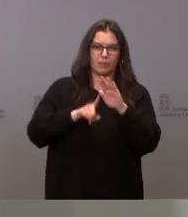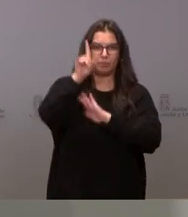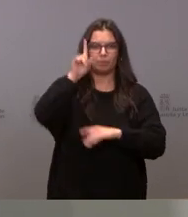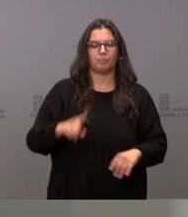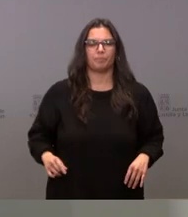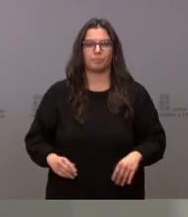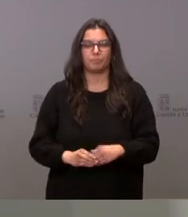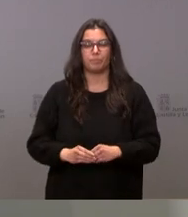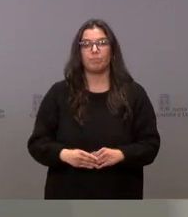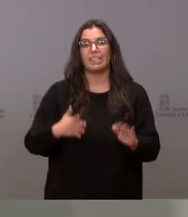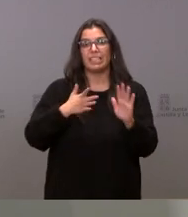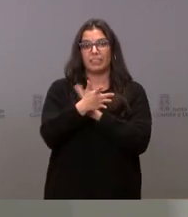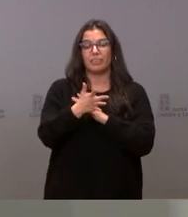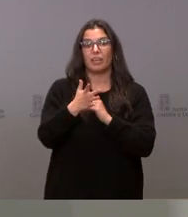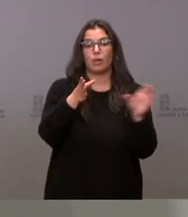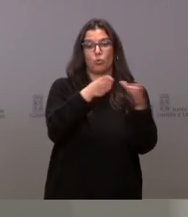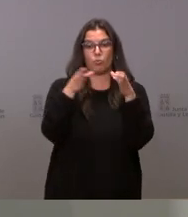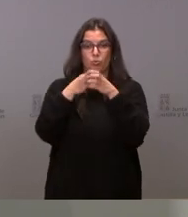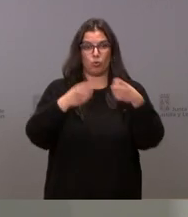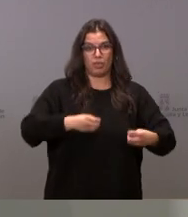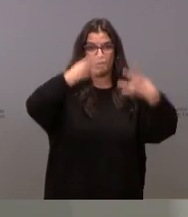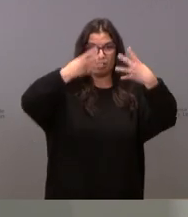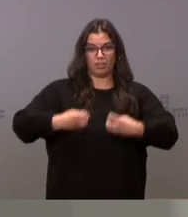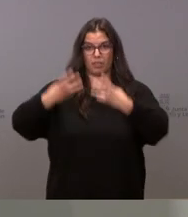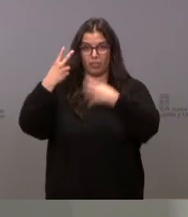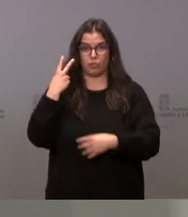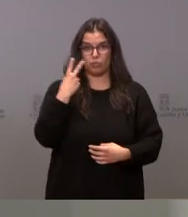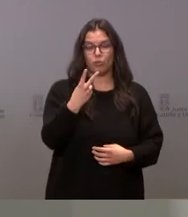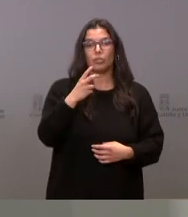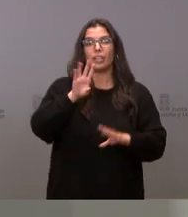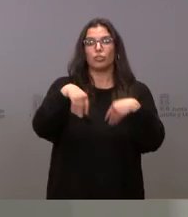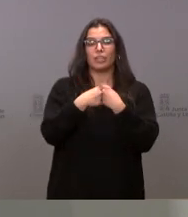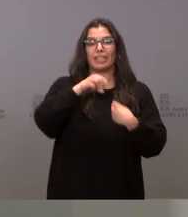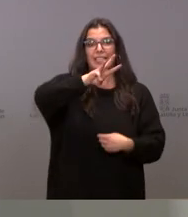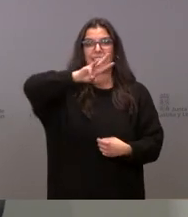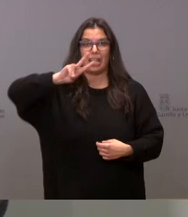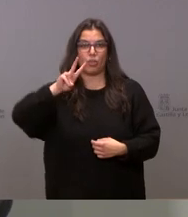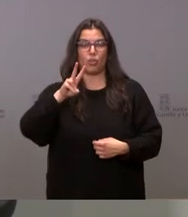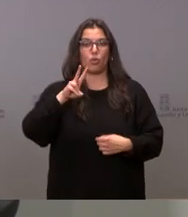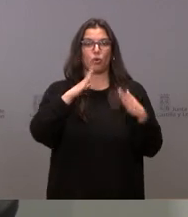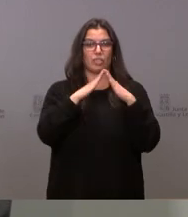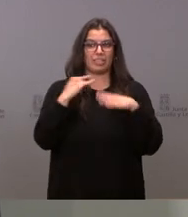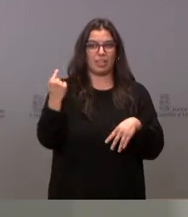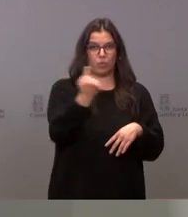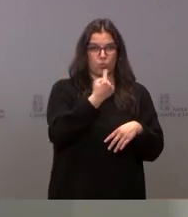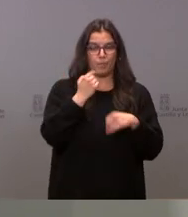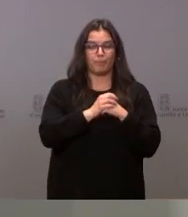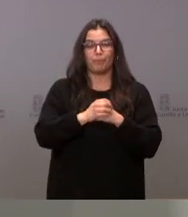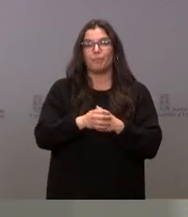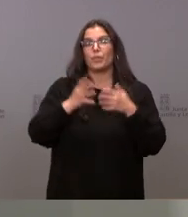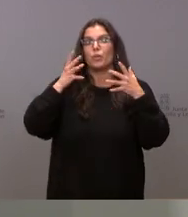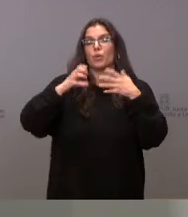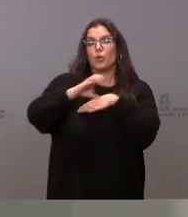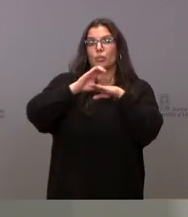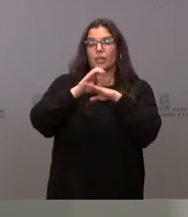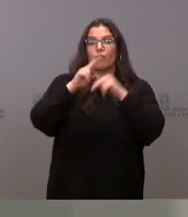Se tratan de estos dos grupos de viviendas, como hemos dicho, con 32 viviendas cada una de ellas. La Consejería de Fomento y